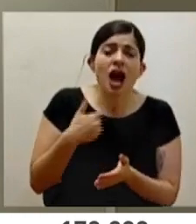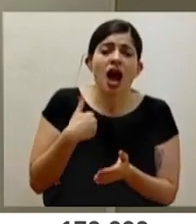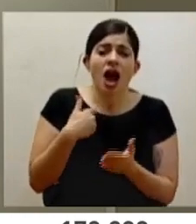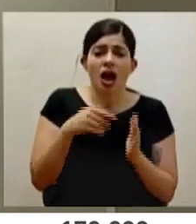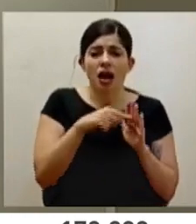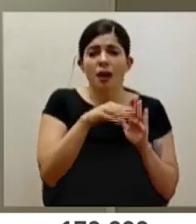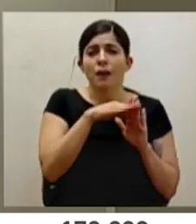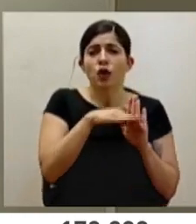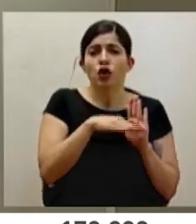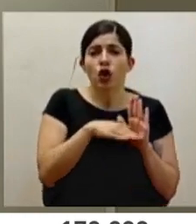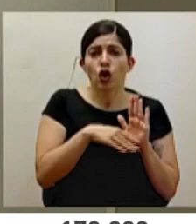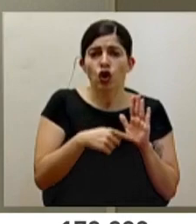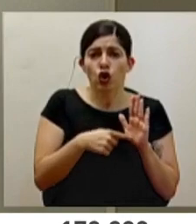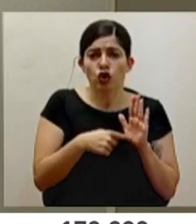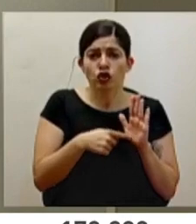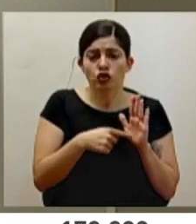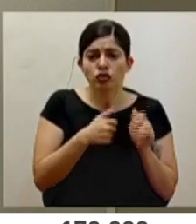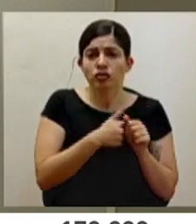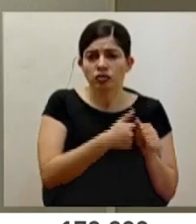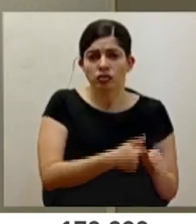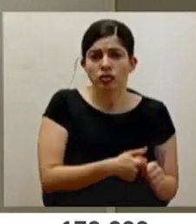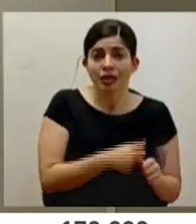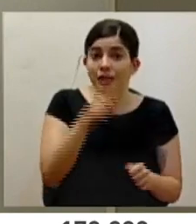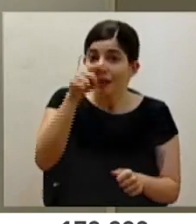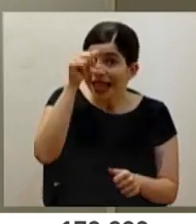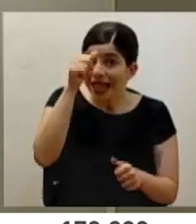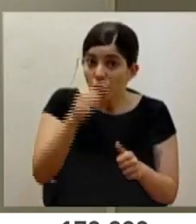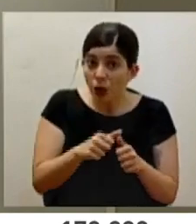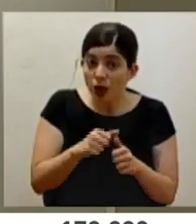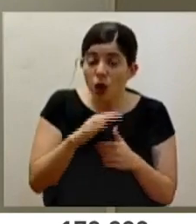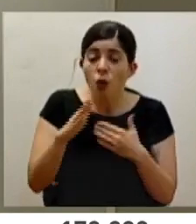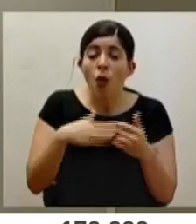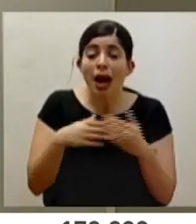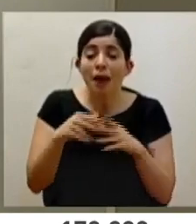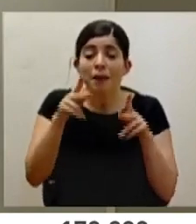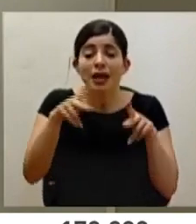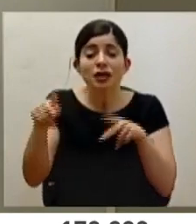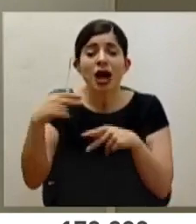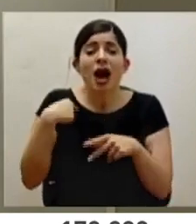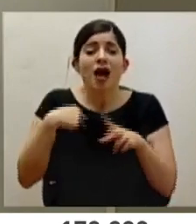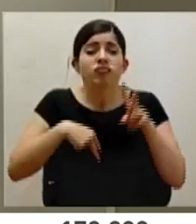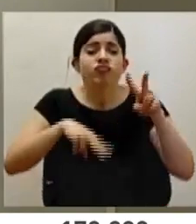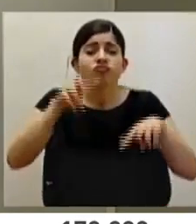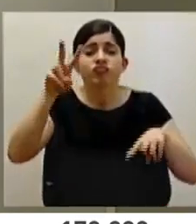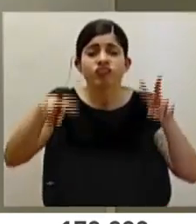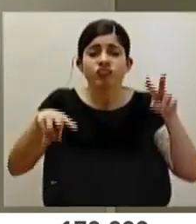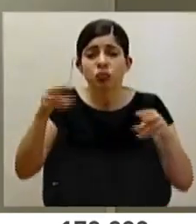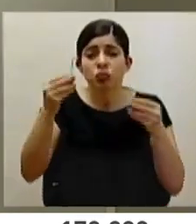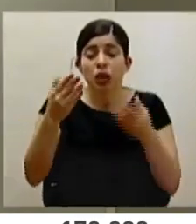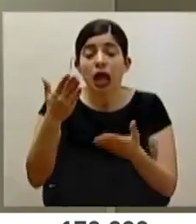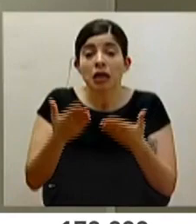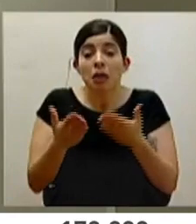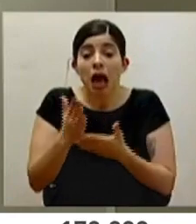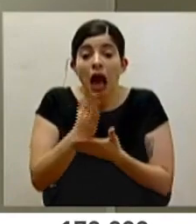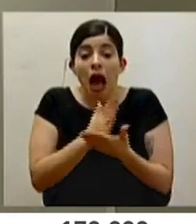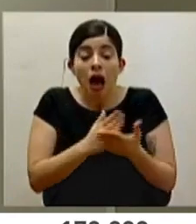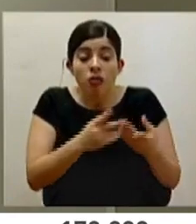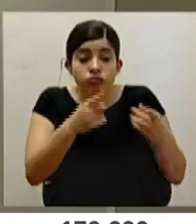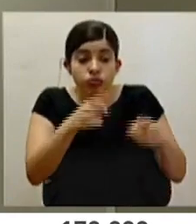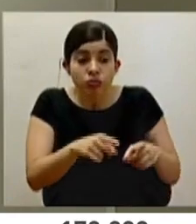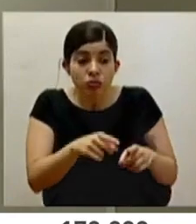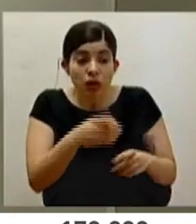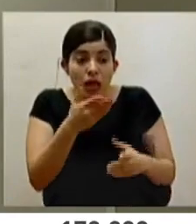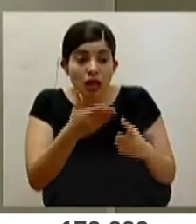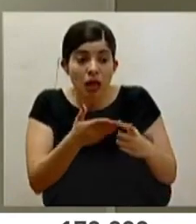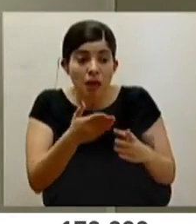protocolos de seguimiento. Recordemos que también dentro de toda la variabilidad de la población, puede ser que algún evento que se dé y que pueda